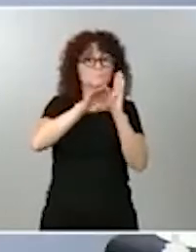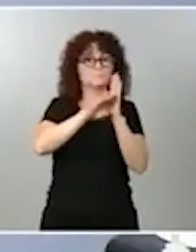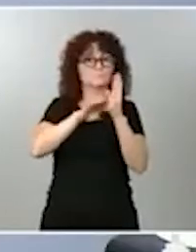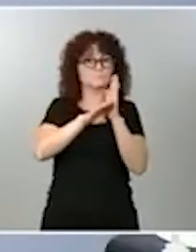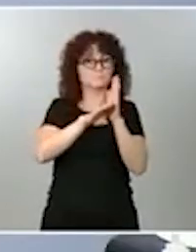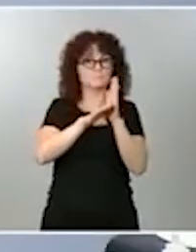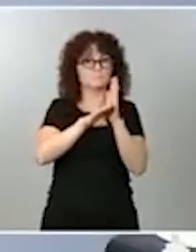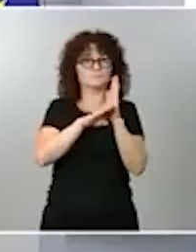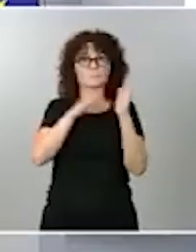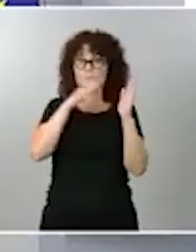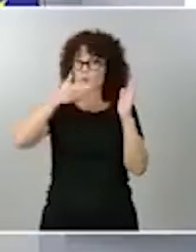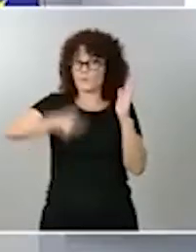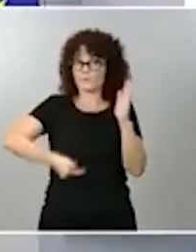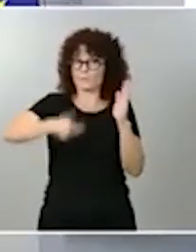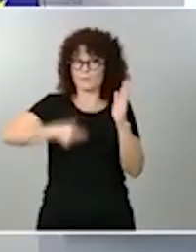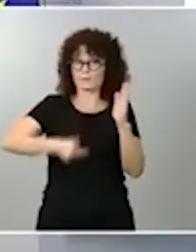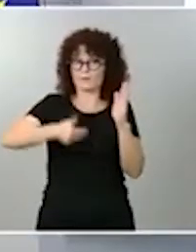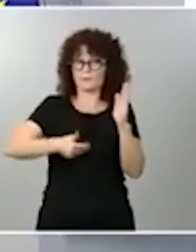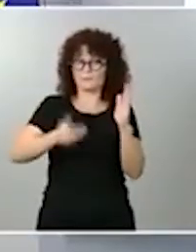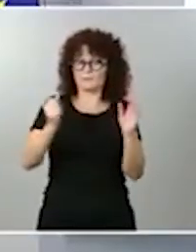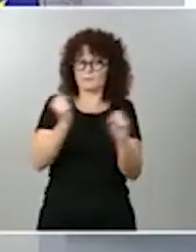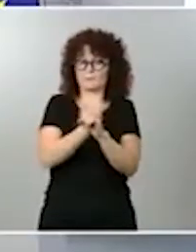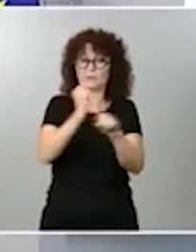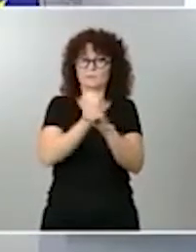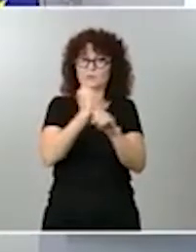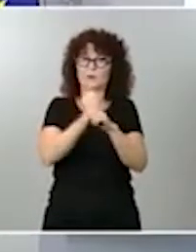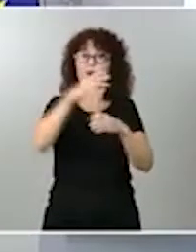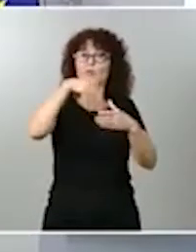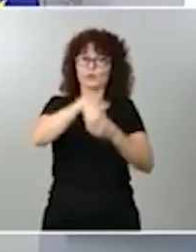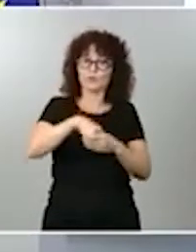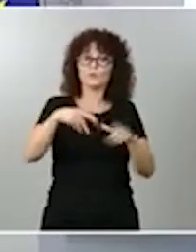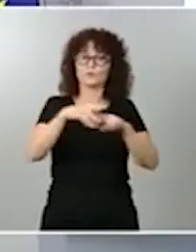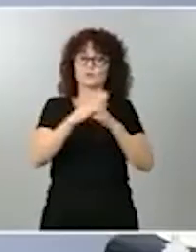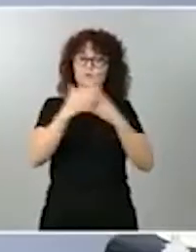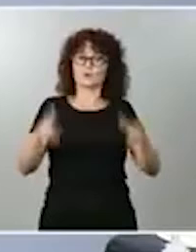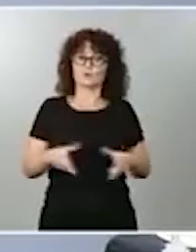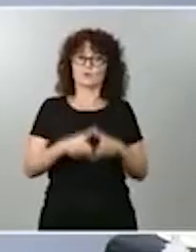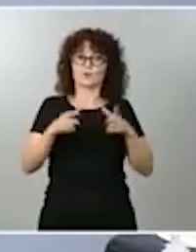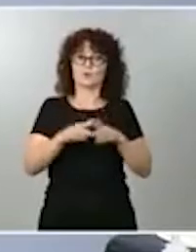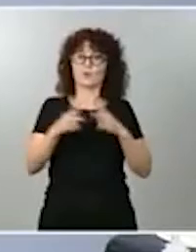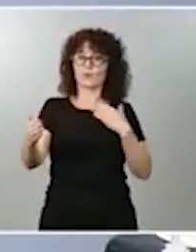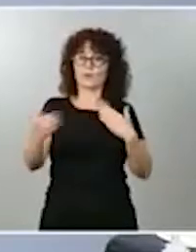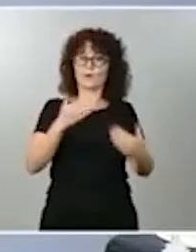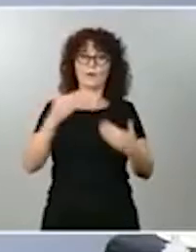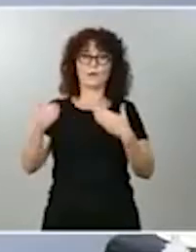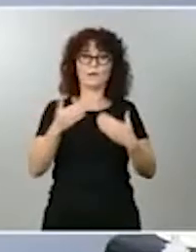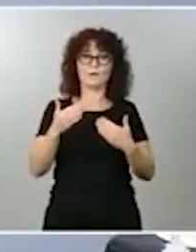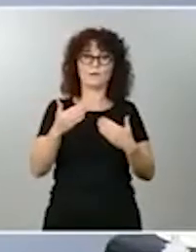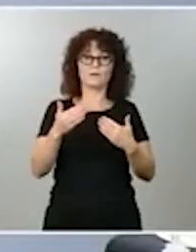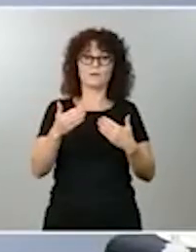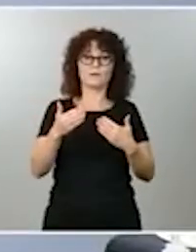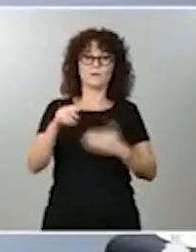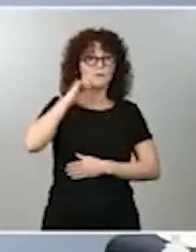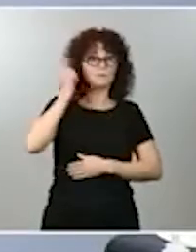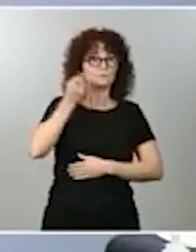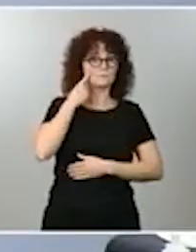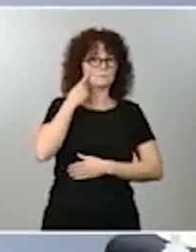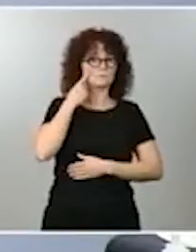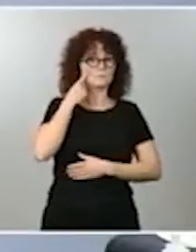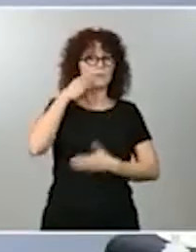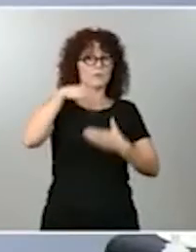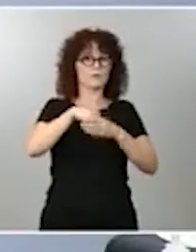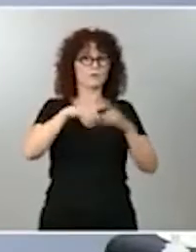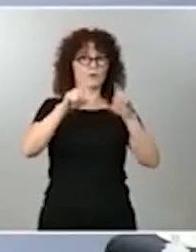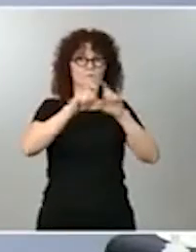importancia de que lo hayamos trabajado en el marco del diálogo social, cómo se debe hacer el diagnóstico en una empresa para ver cuáles son los